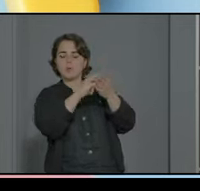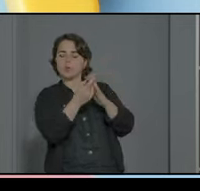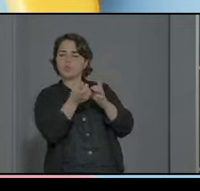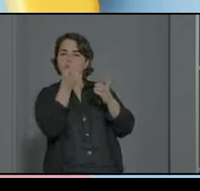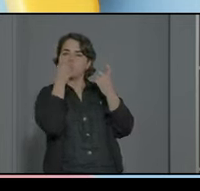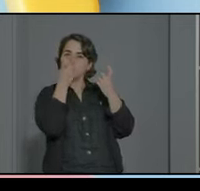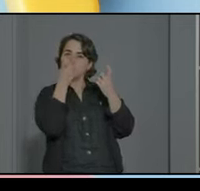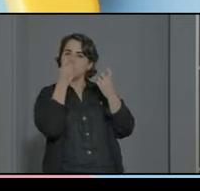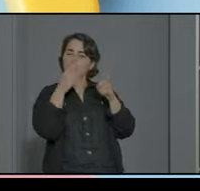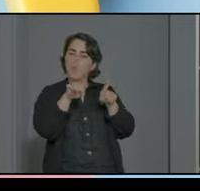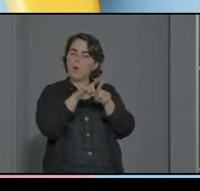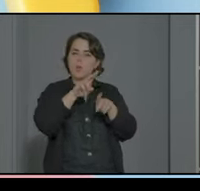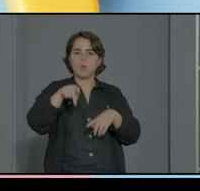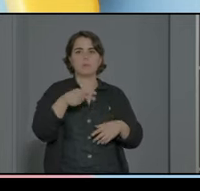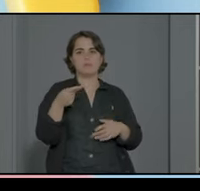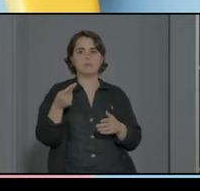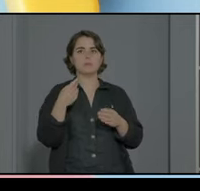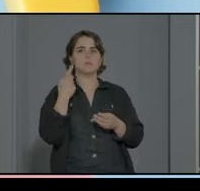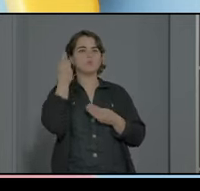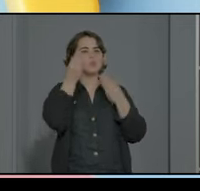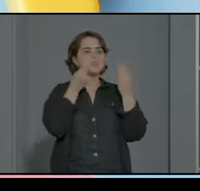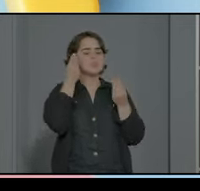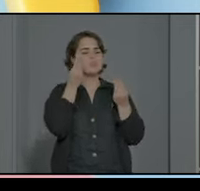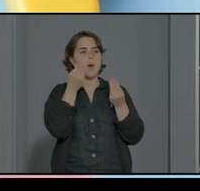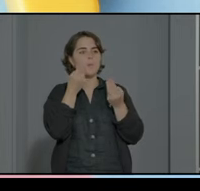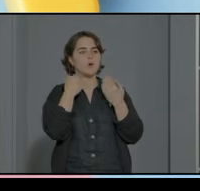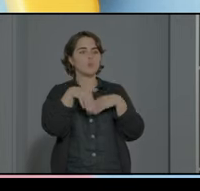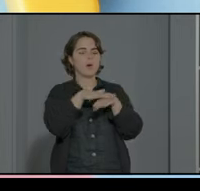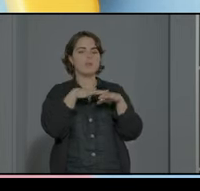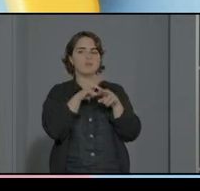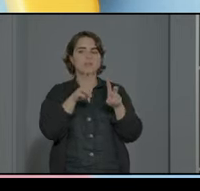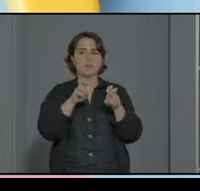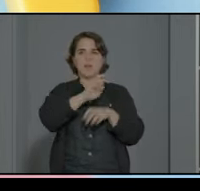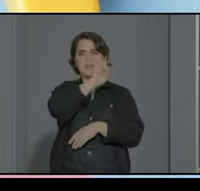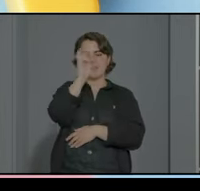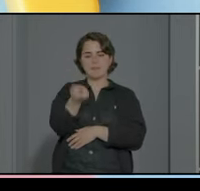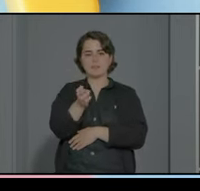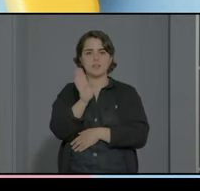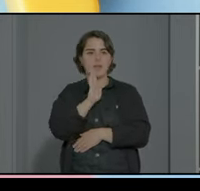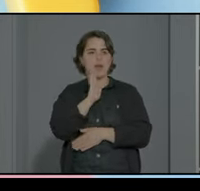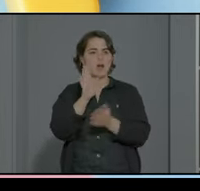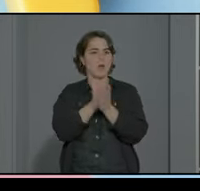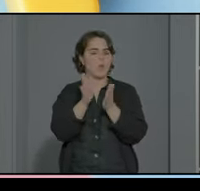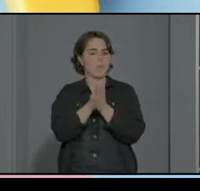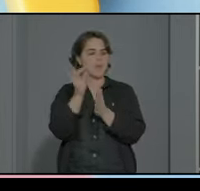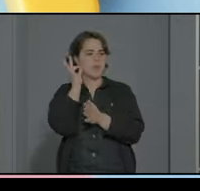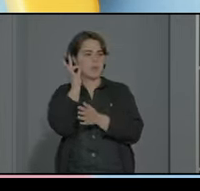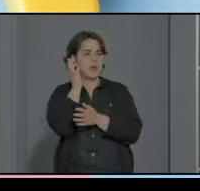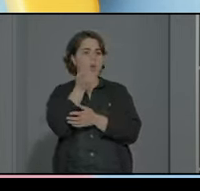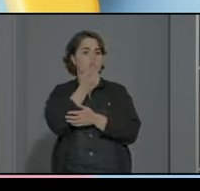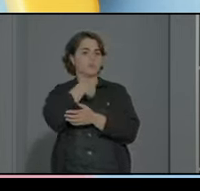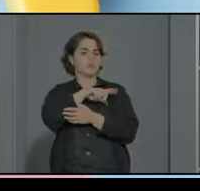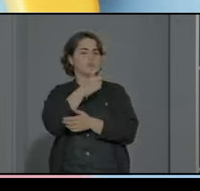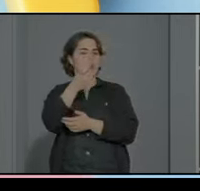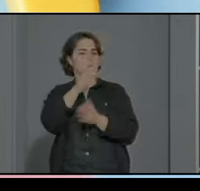exactamente el mismo para ello nos parece fundamental que hablemos de neurodiversidad como decía mi compañera en nuestro centro no solo tenemos alumnos con